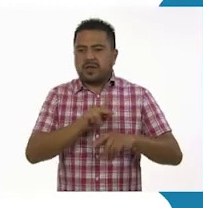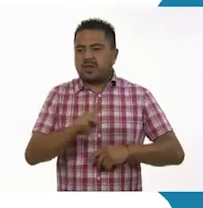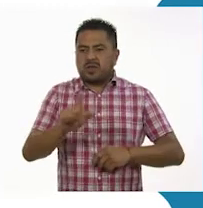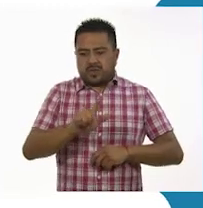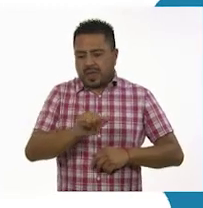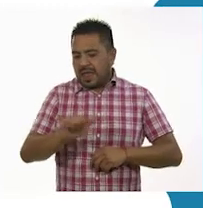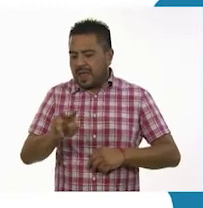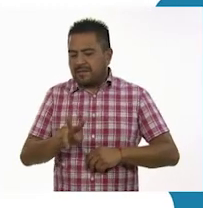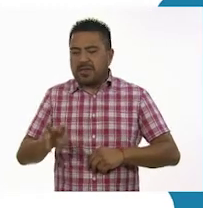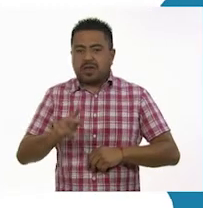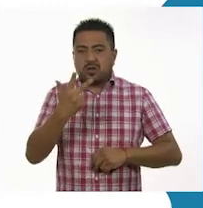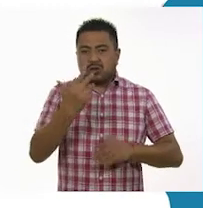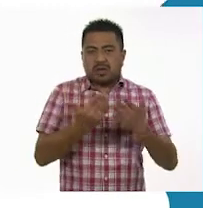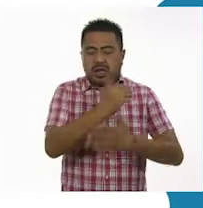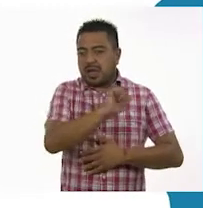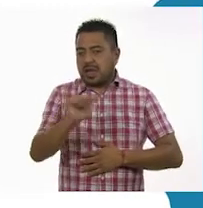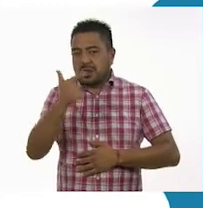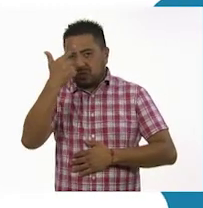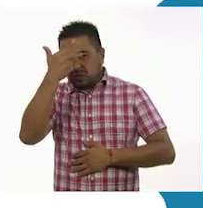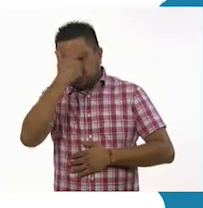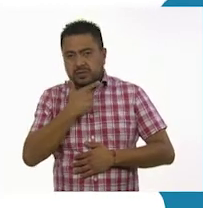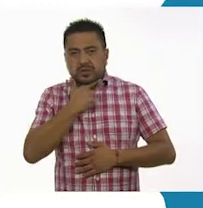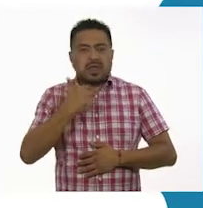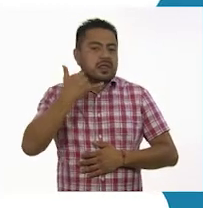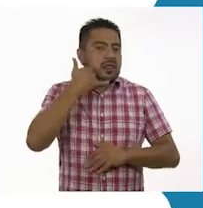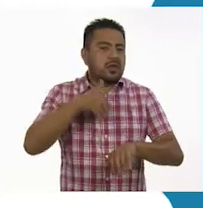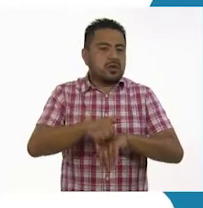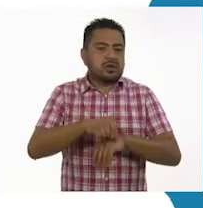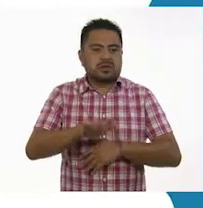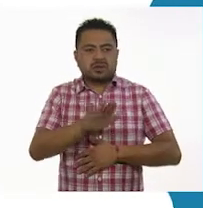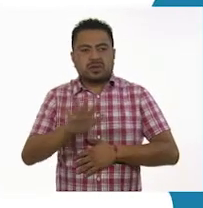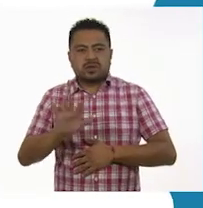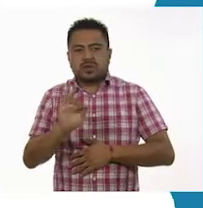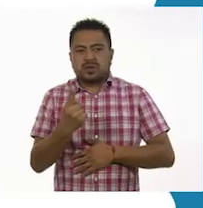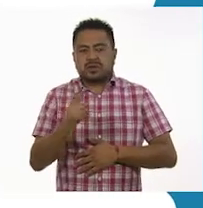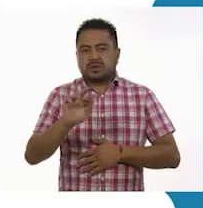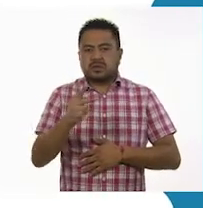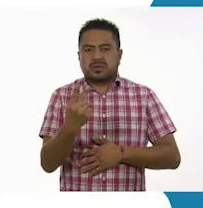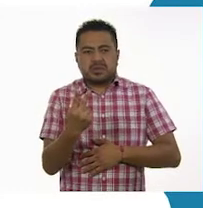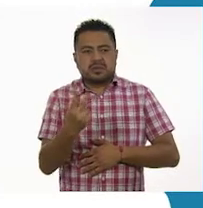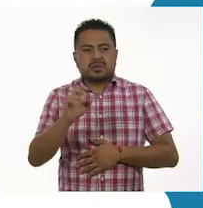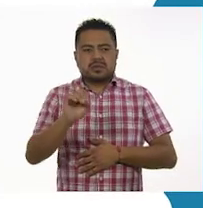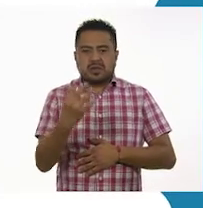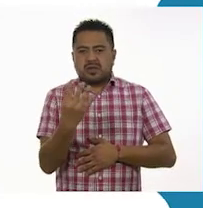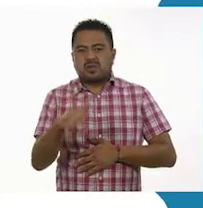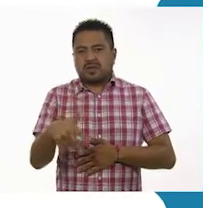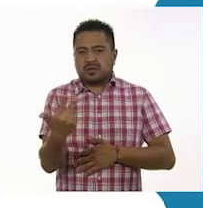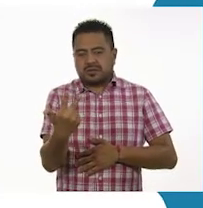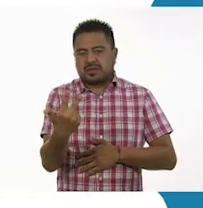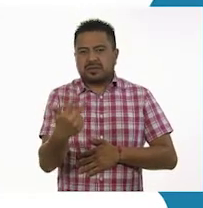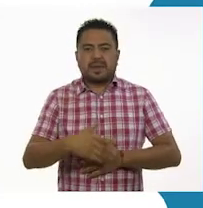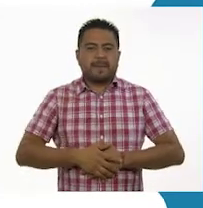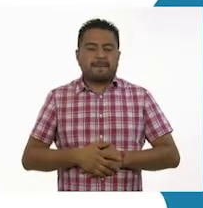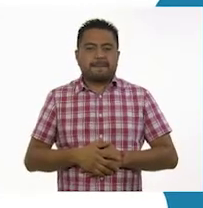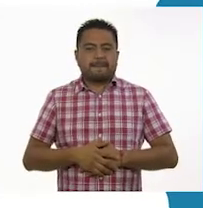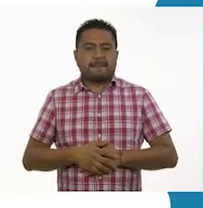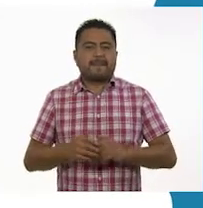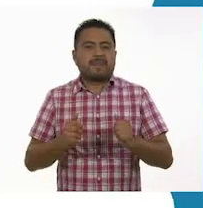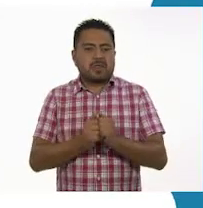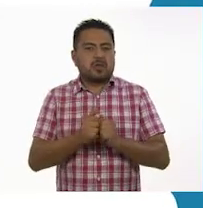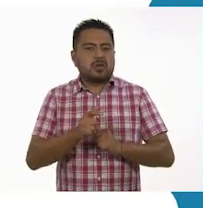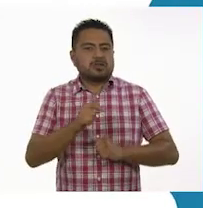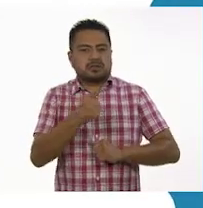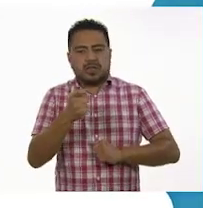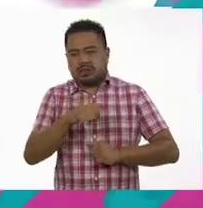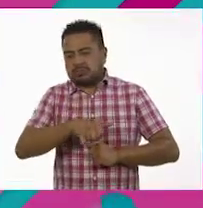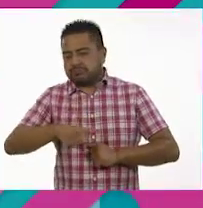de lunes a viernes de 8 a 20 horas al teléfono 5541-720413 con 100